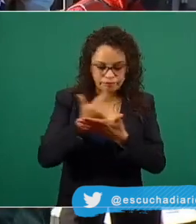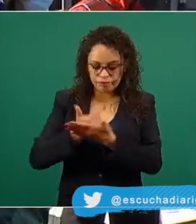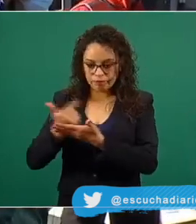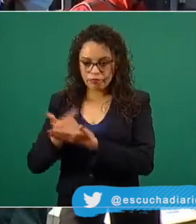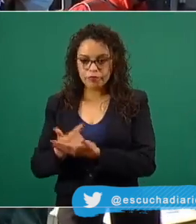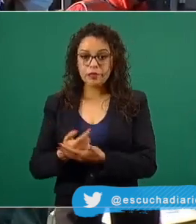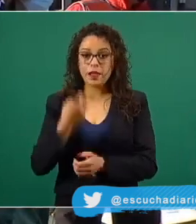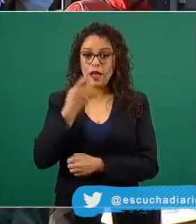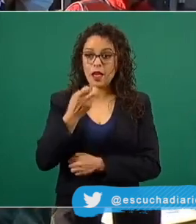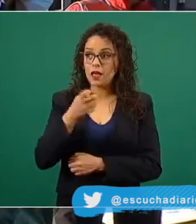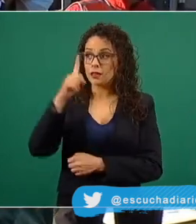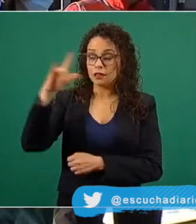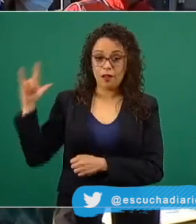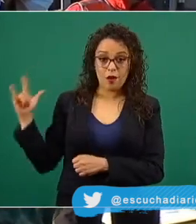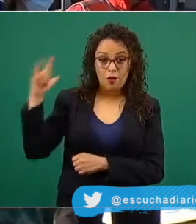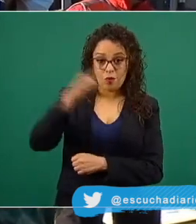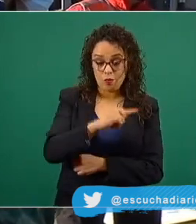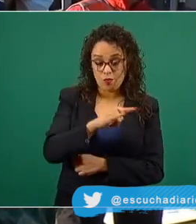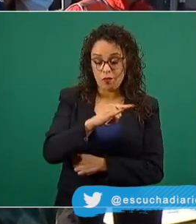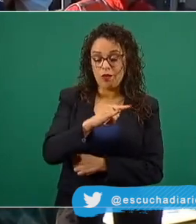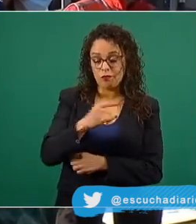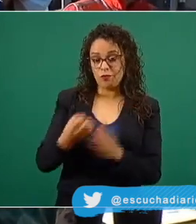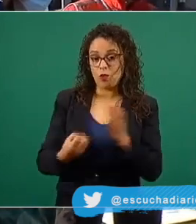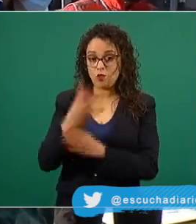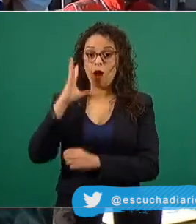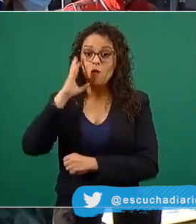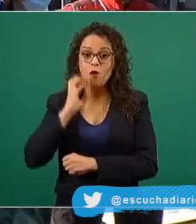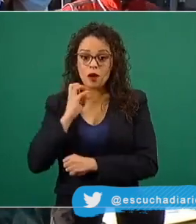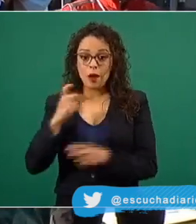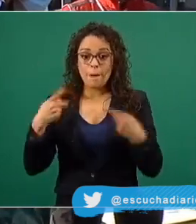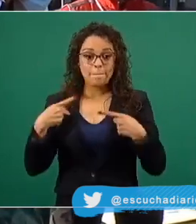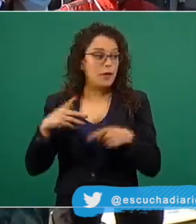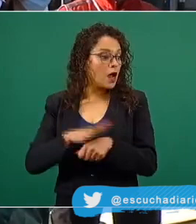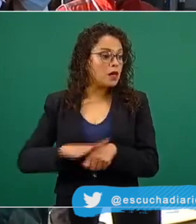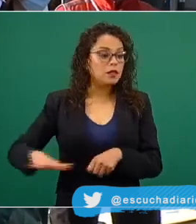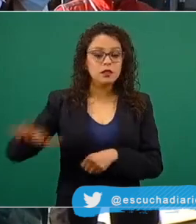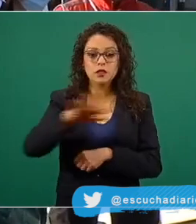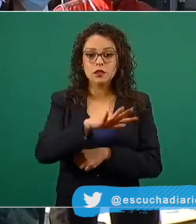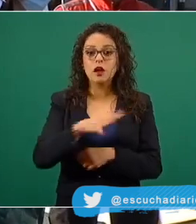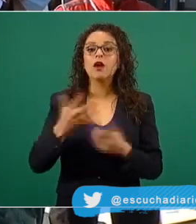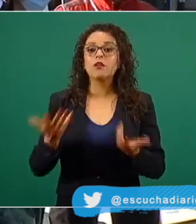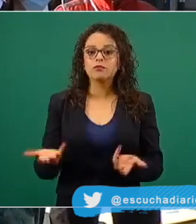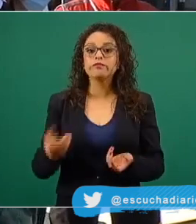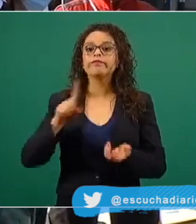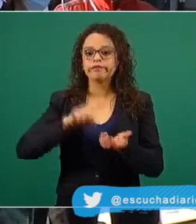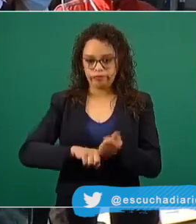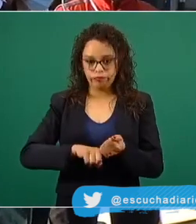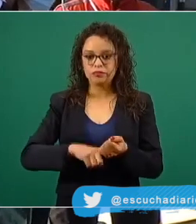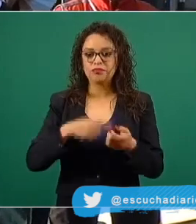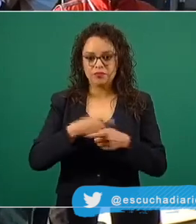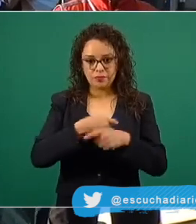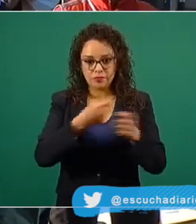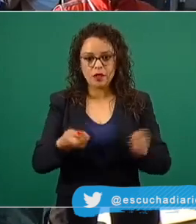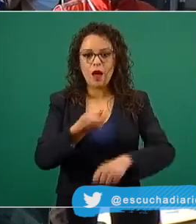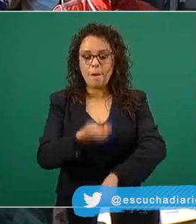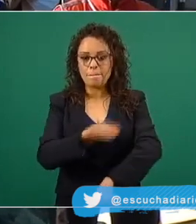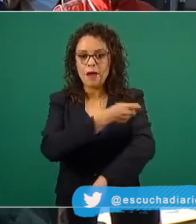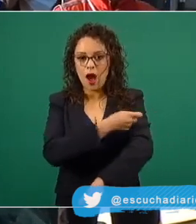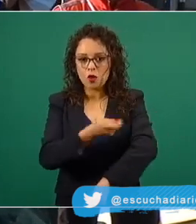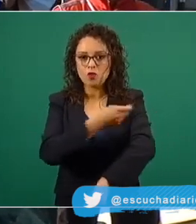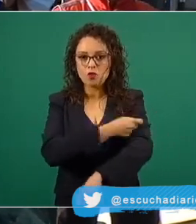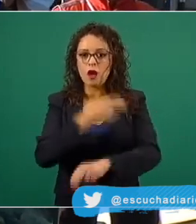aeropuerto aquí en Nuevo León, nuestro personal vaya acompañando las vacunas hasta Saltillo.